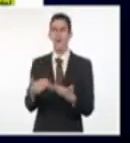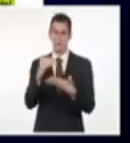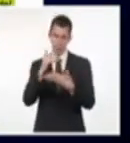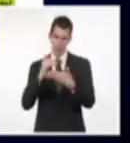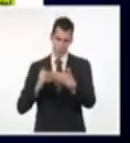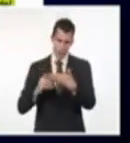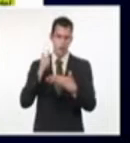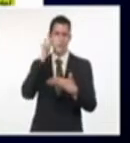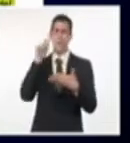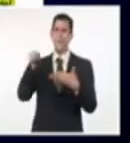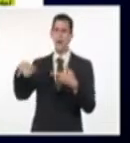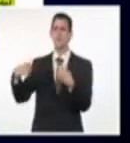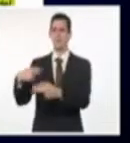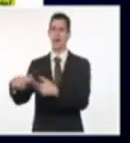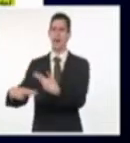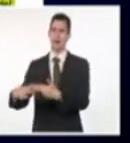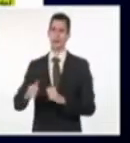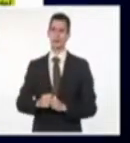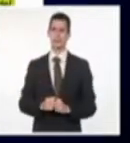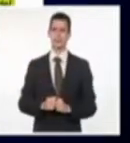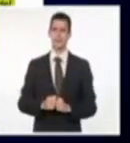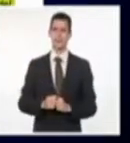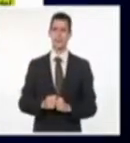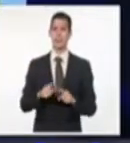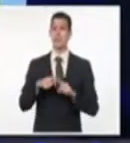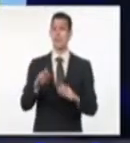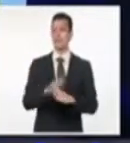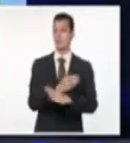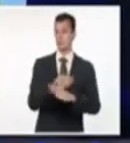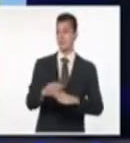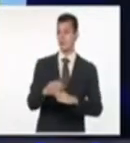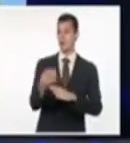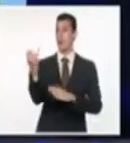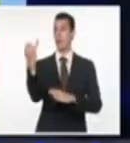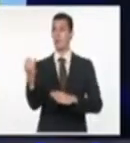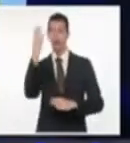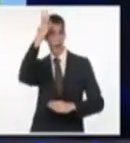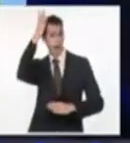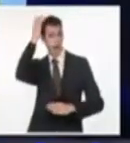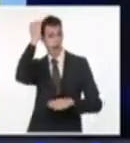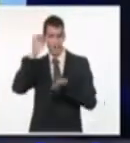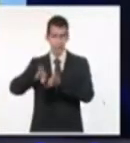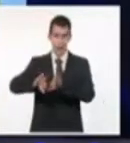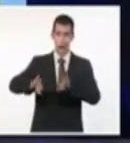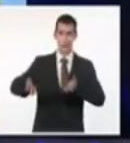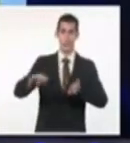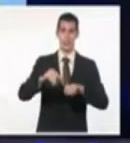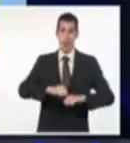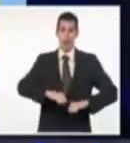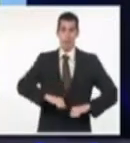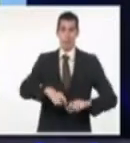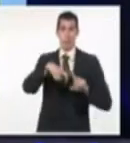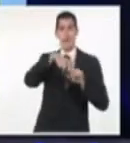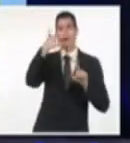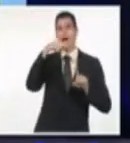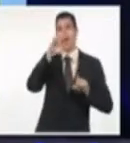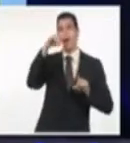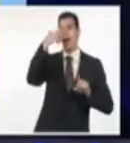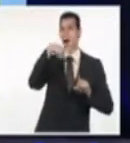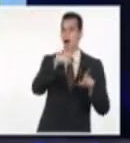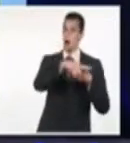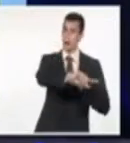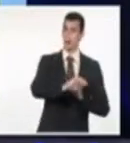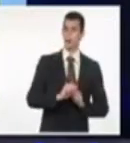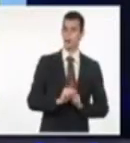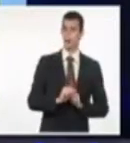Ramos González. Cultura democrática, que ven logotipo de la NET, y al frente está la Argentina, su